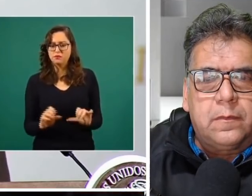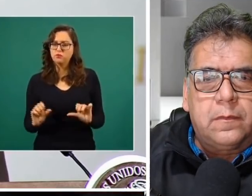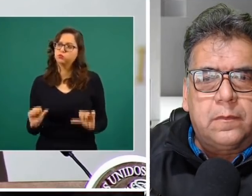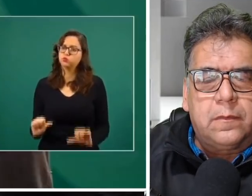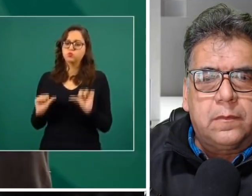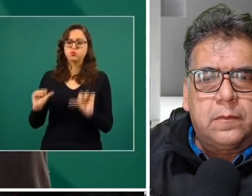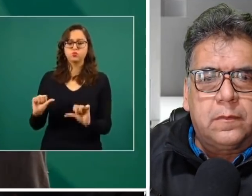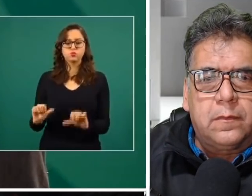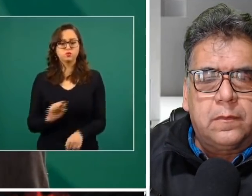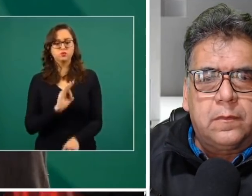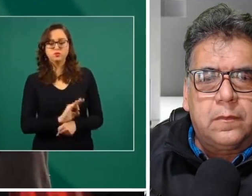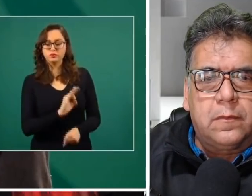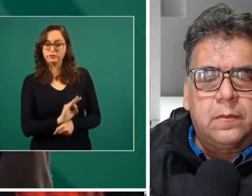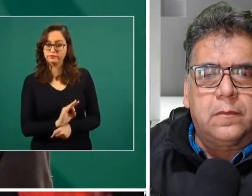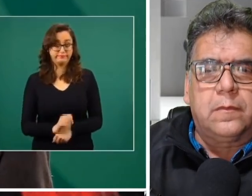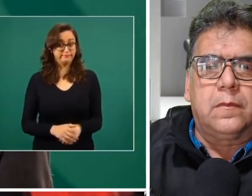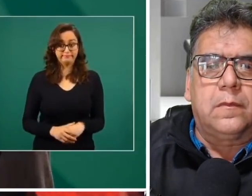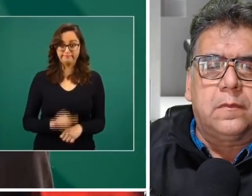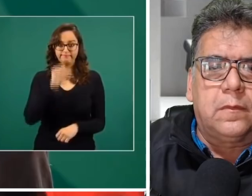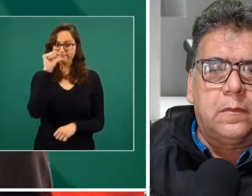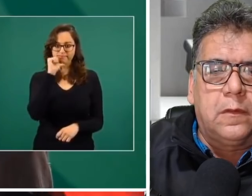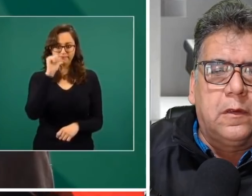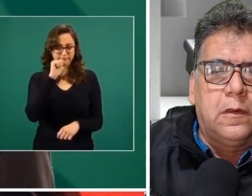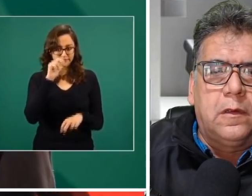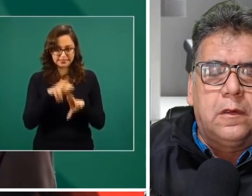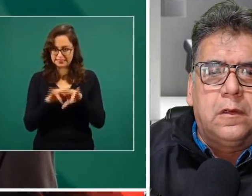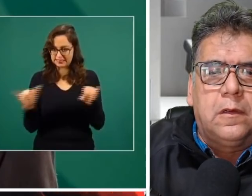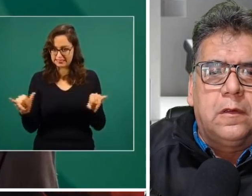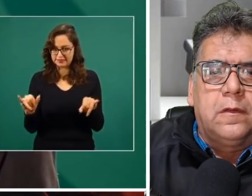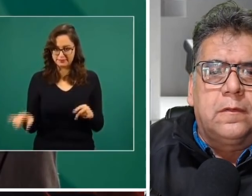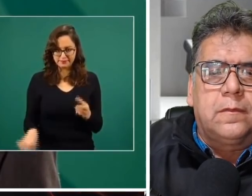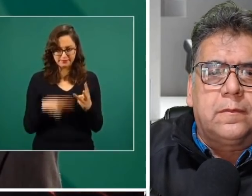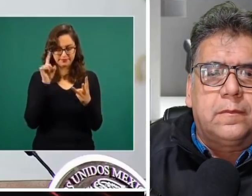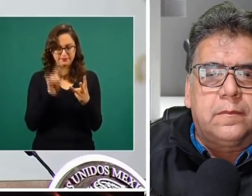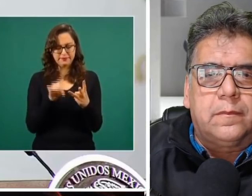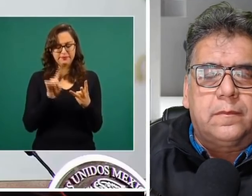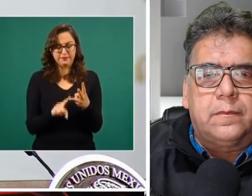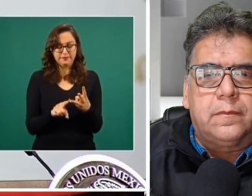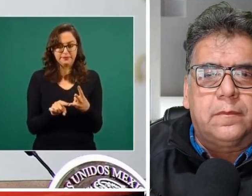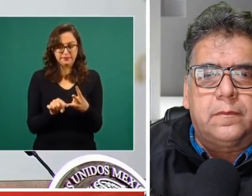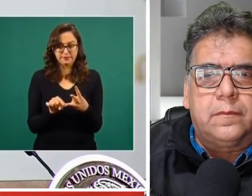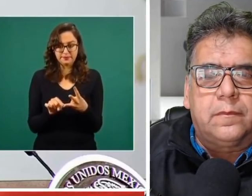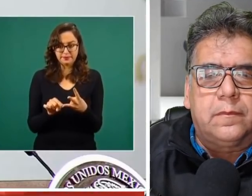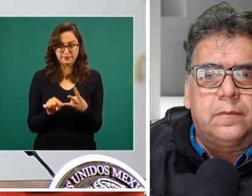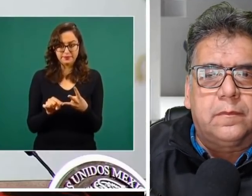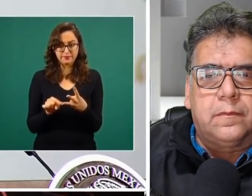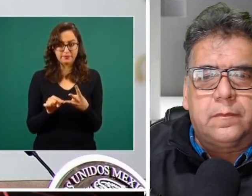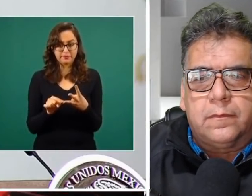nadie. Y lo tercero tiene que ver con el funcionamiento